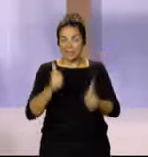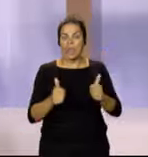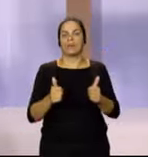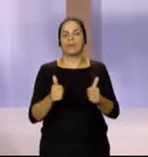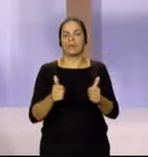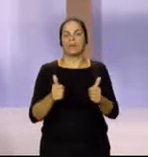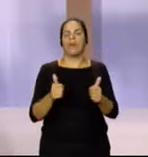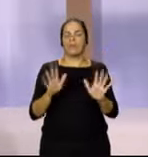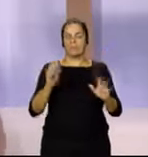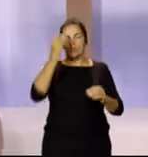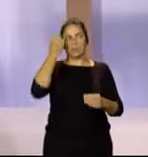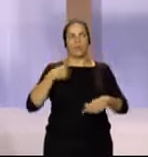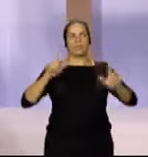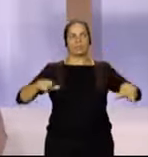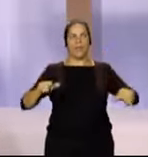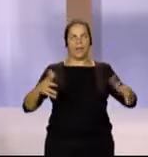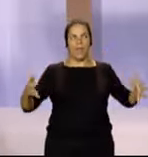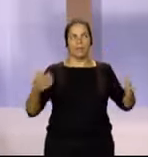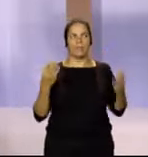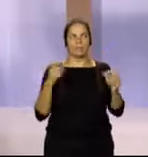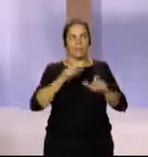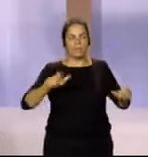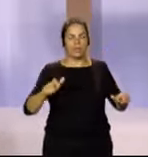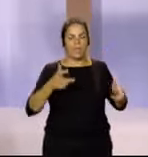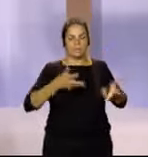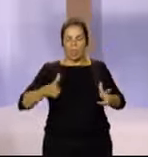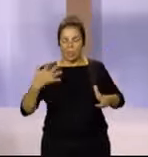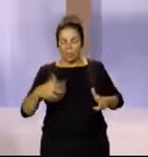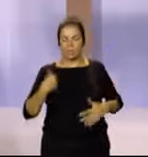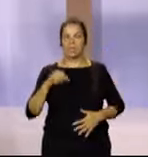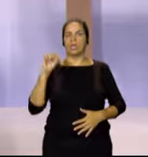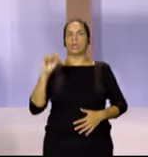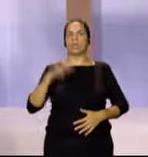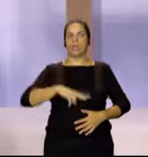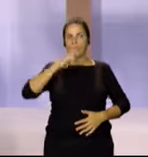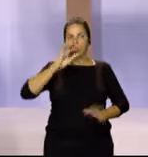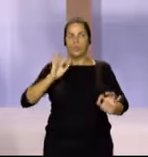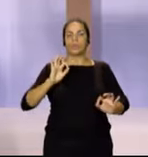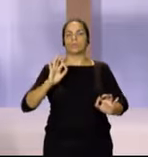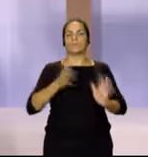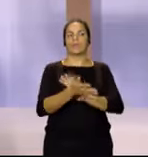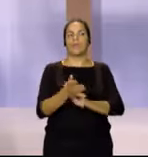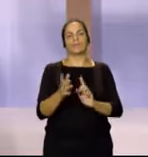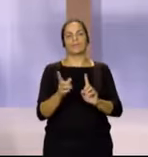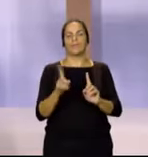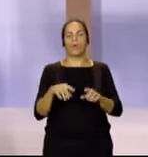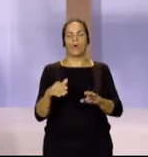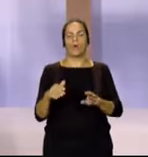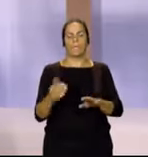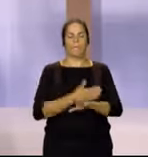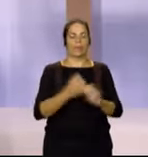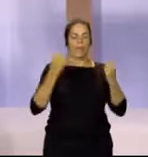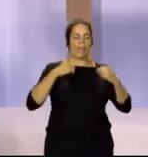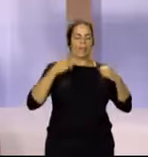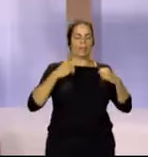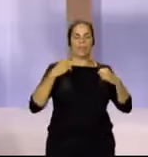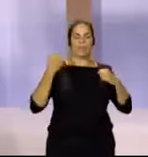mucha gente, me van a sentar, ¿cómo me voy a colocar? Recuerda la postura, vamos a respirar. Y es una forma como de pre-entrenarse para que no